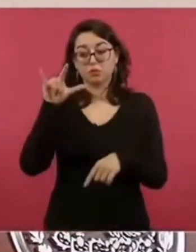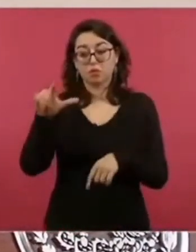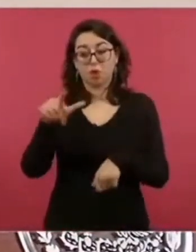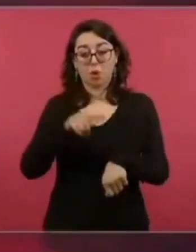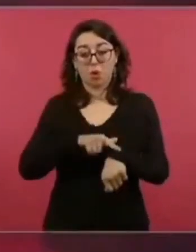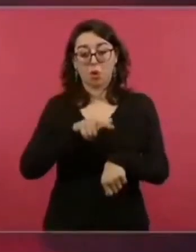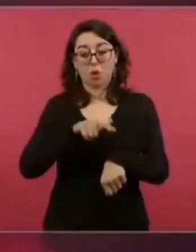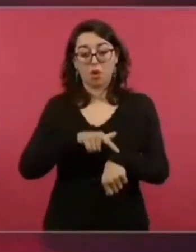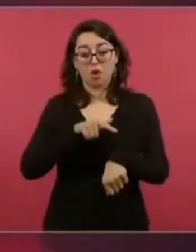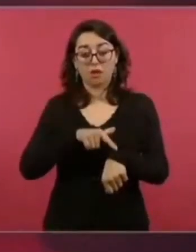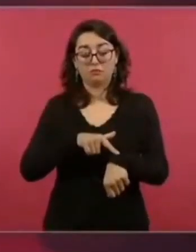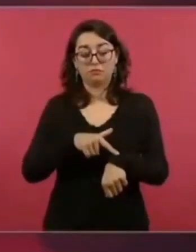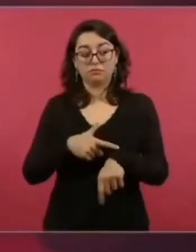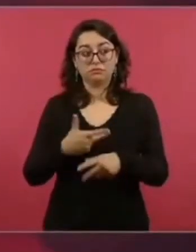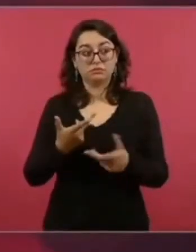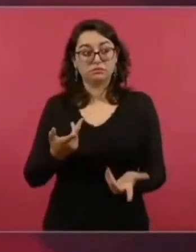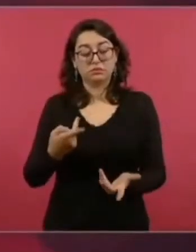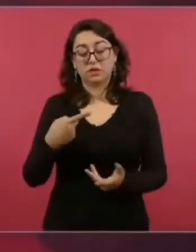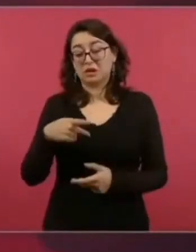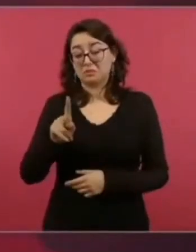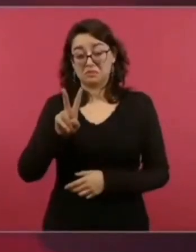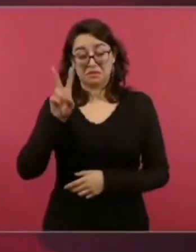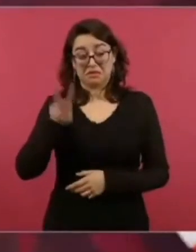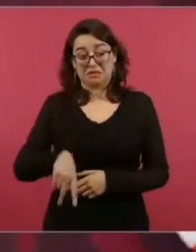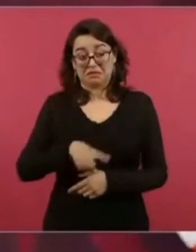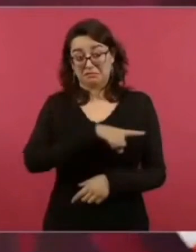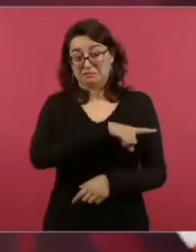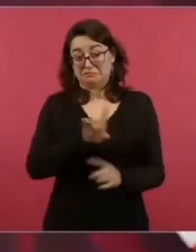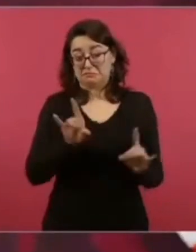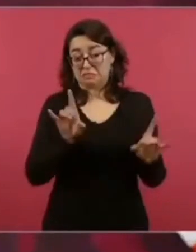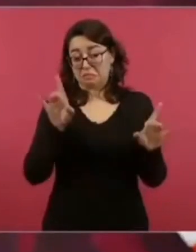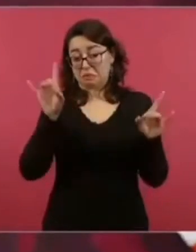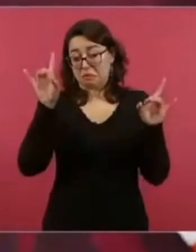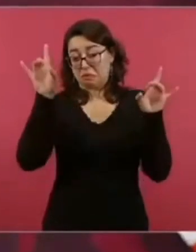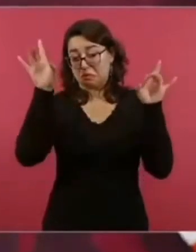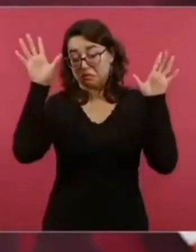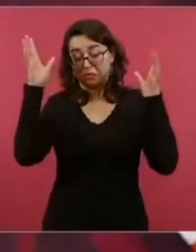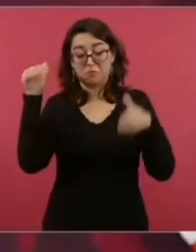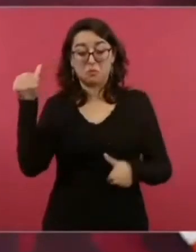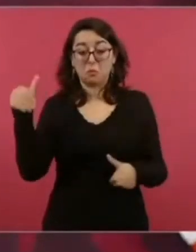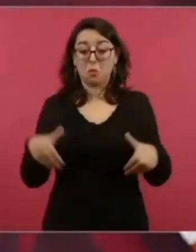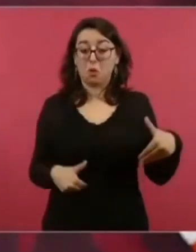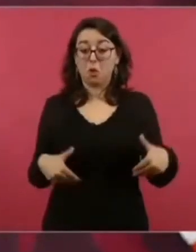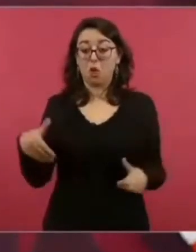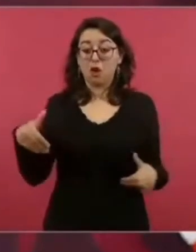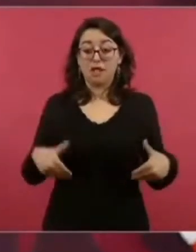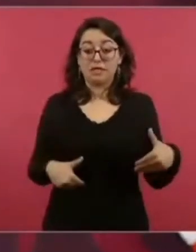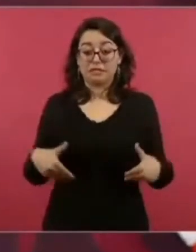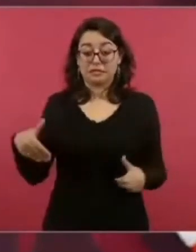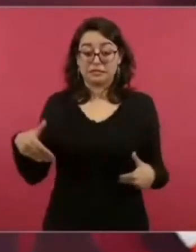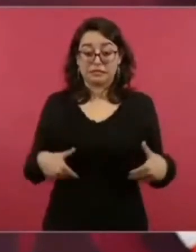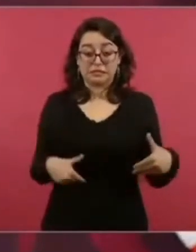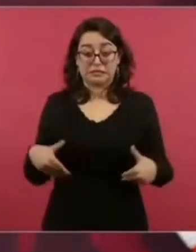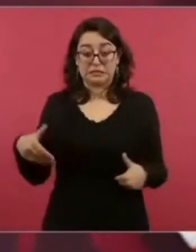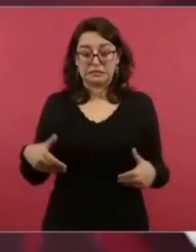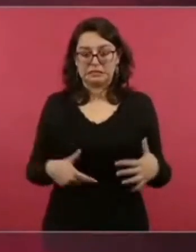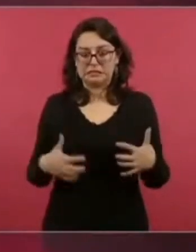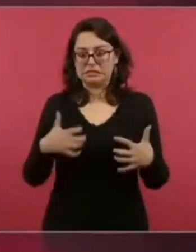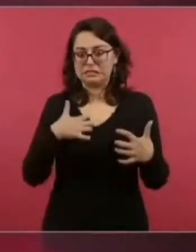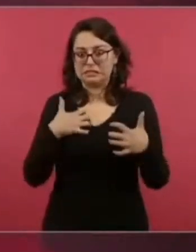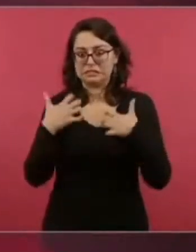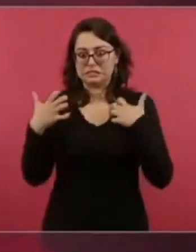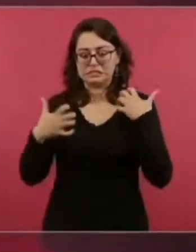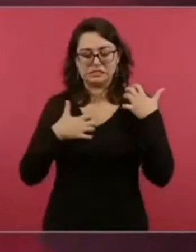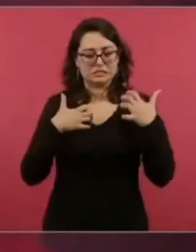Pero les molesta todo, todo, todo, todo, todo, todo. Y andan así,